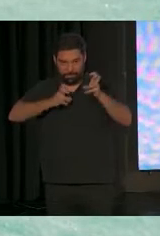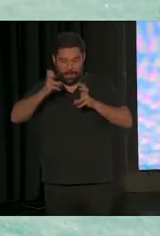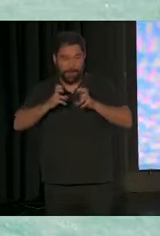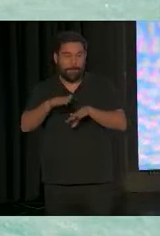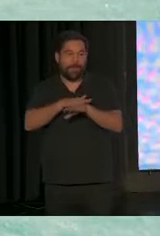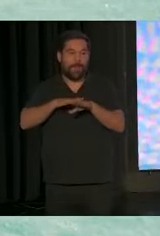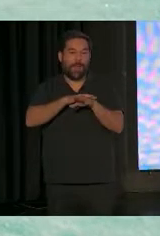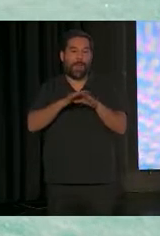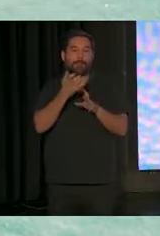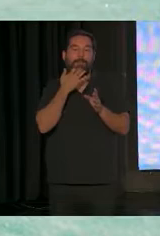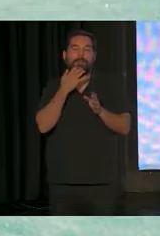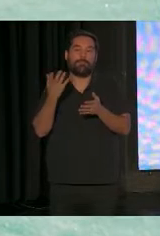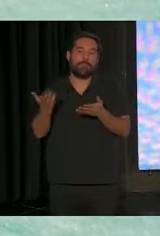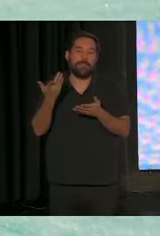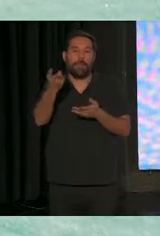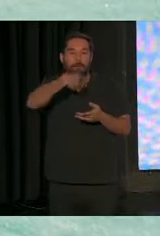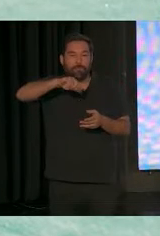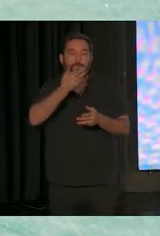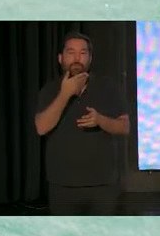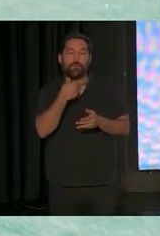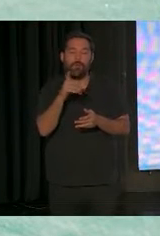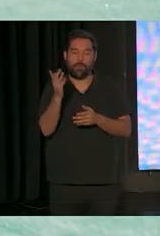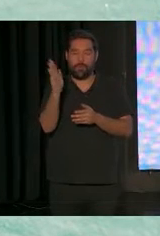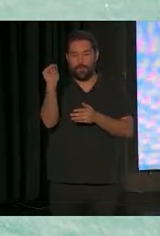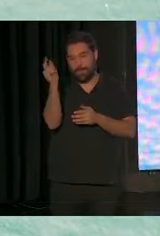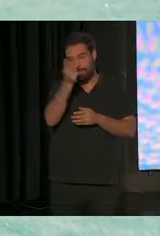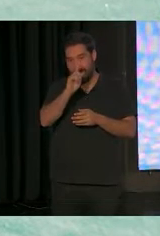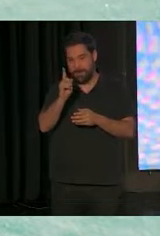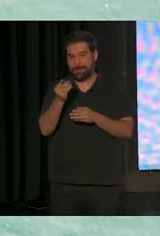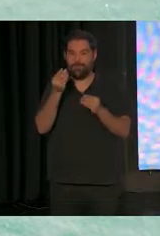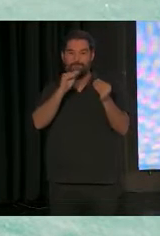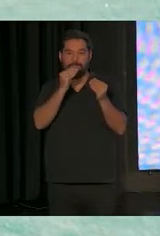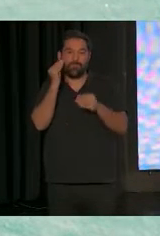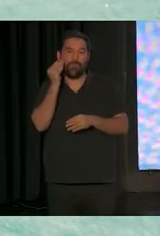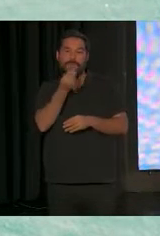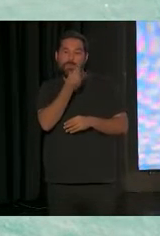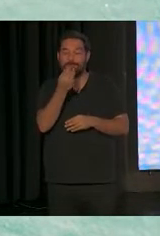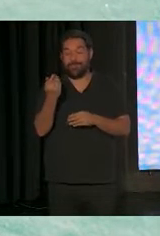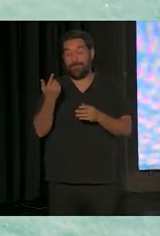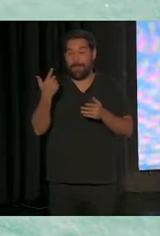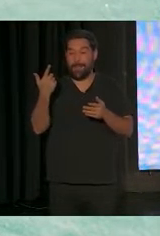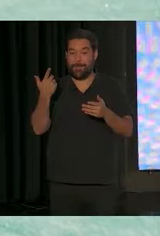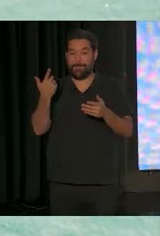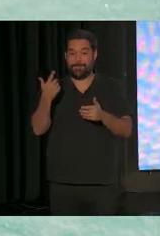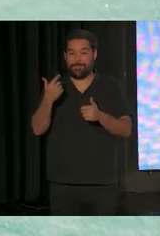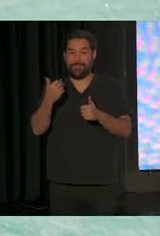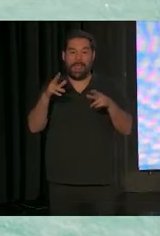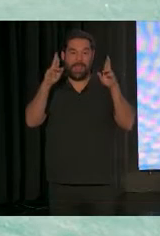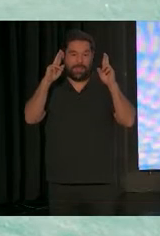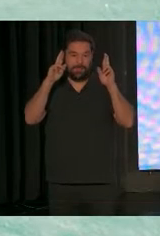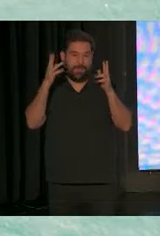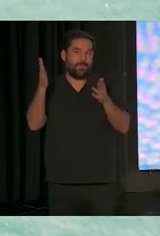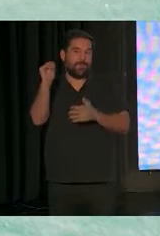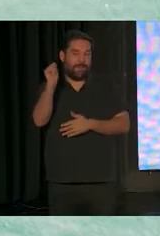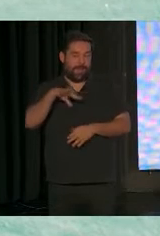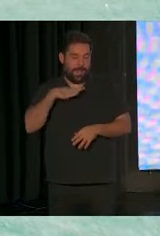conozco no se ha podido saludar. Un beso para todos y espero que tengamos ocasión en estos dos días. Y permitirme también decir